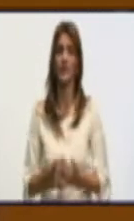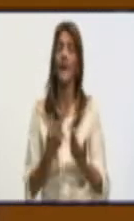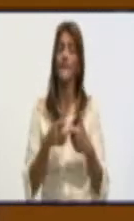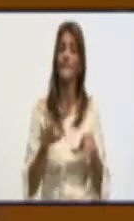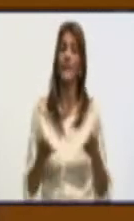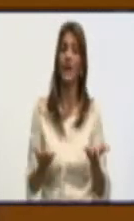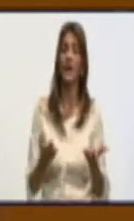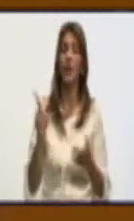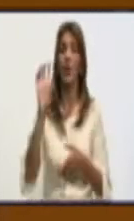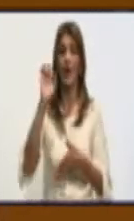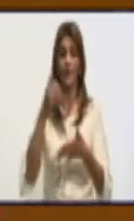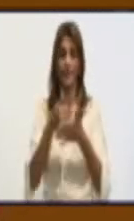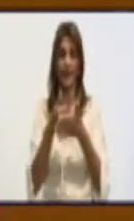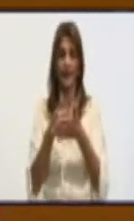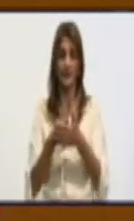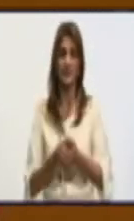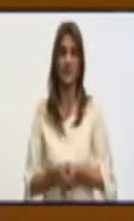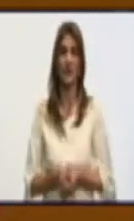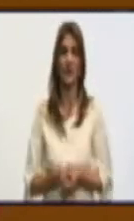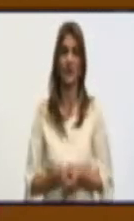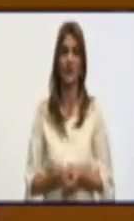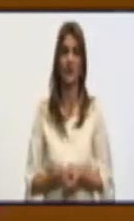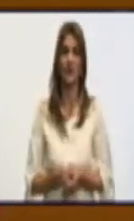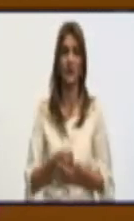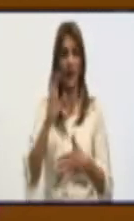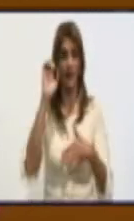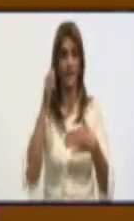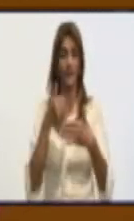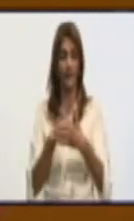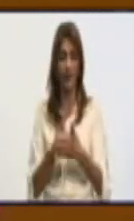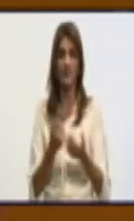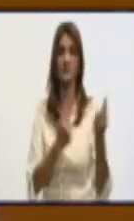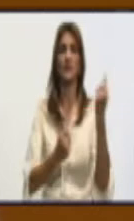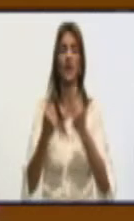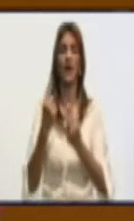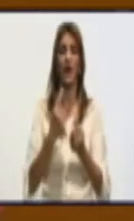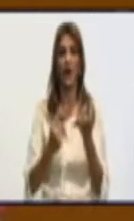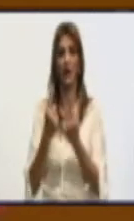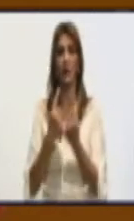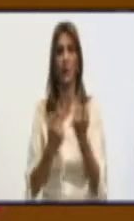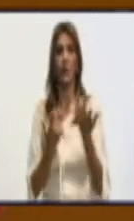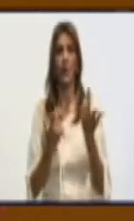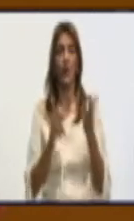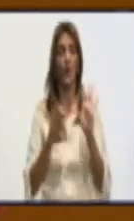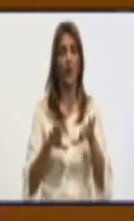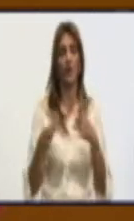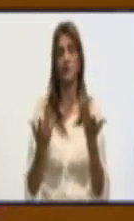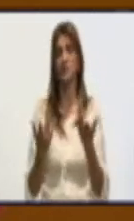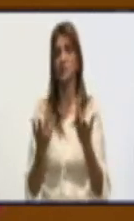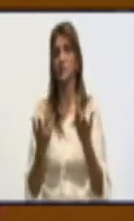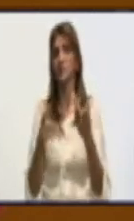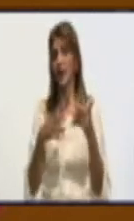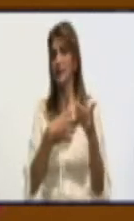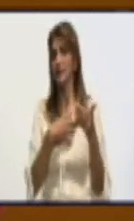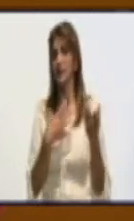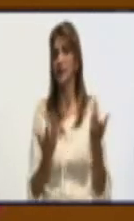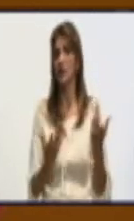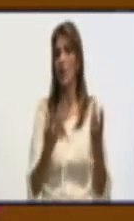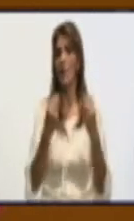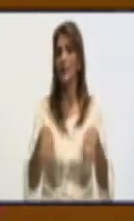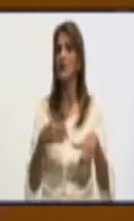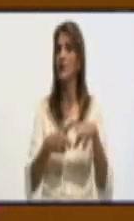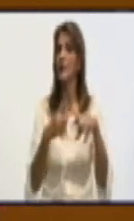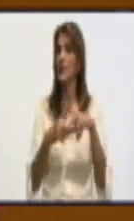durante mucho tiempo tuvo consumos, pudiéramos decir, estables, y en algunos casos crecientes de materia prima y de servicios para la producción de aseguramiento